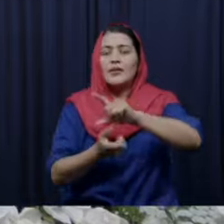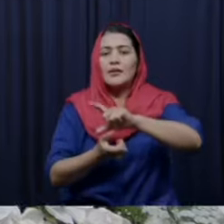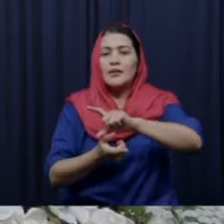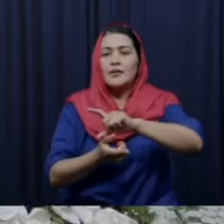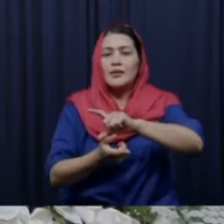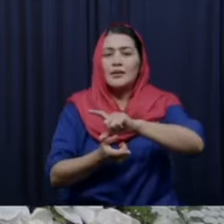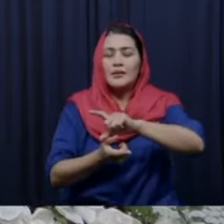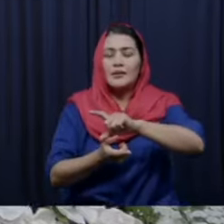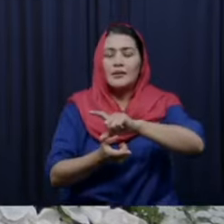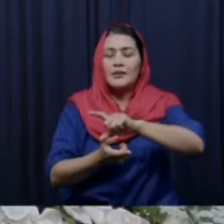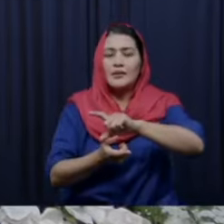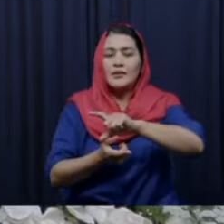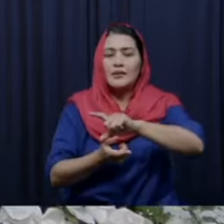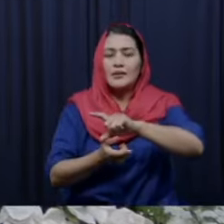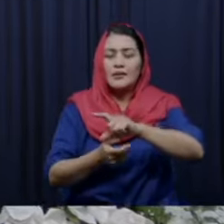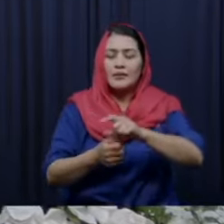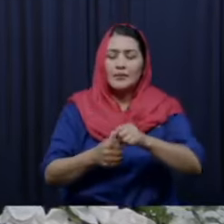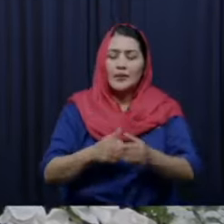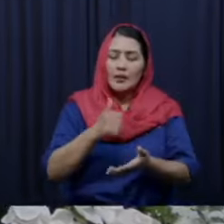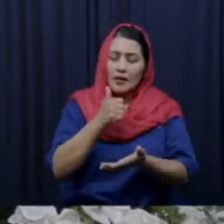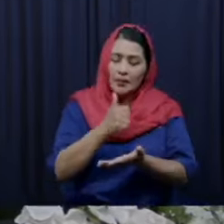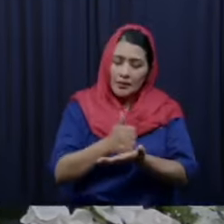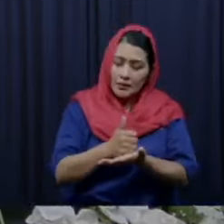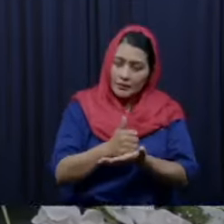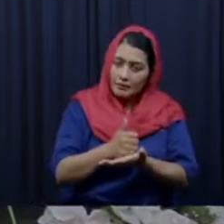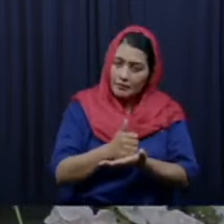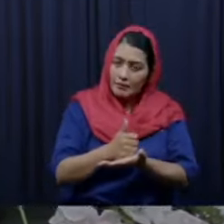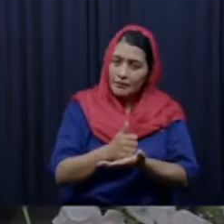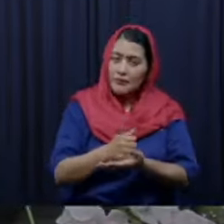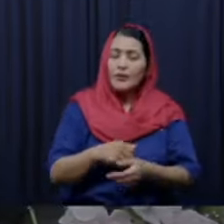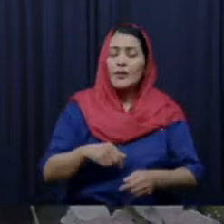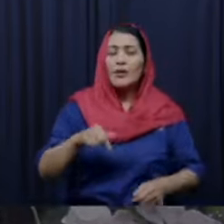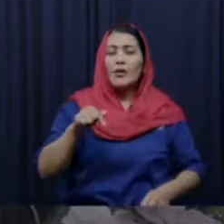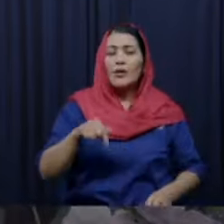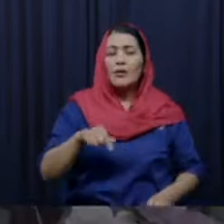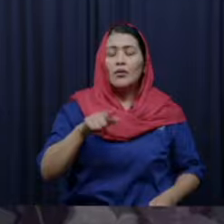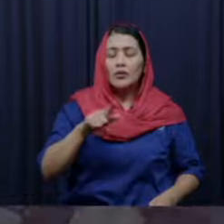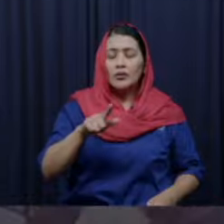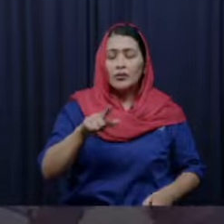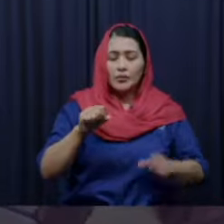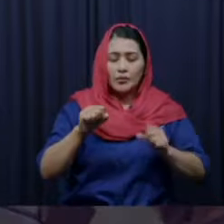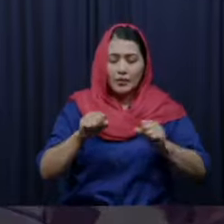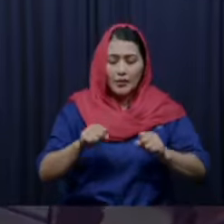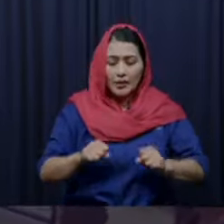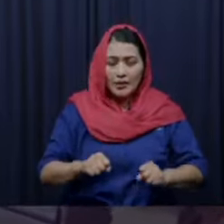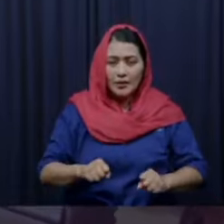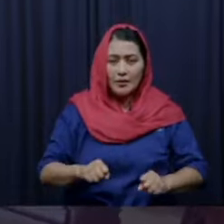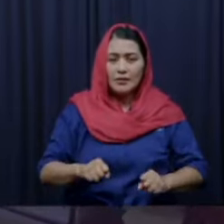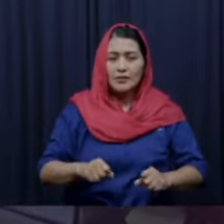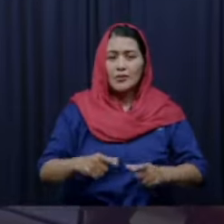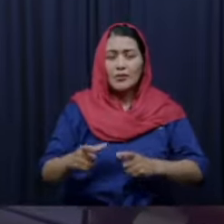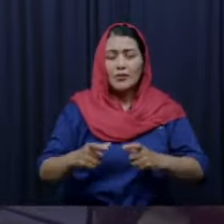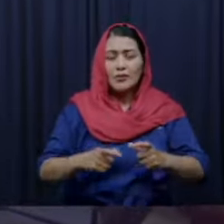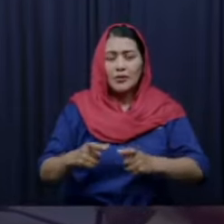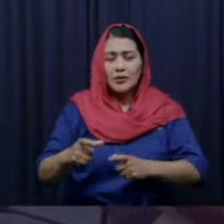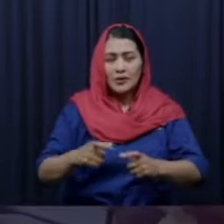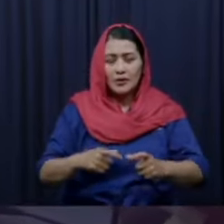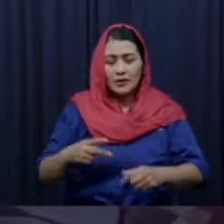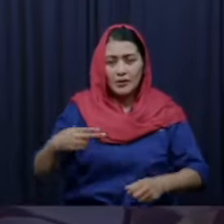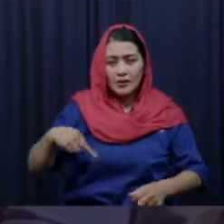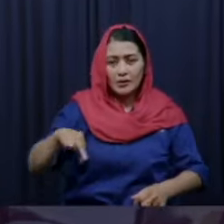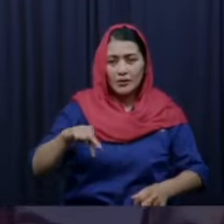Padre te damos gracias porque nuestros ojos pueden ver todos los días Señor la salvación